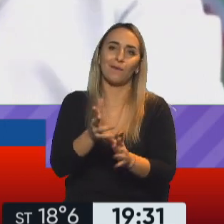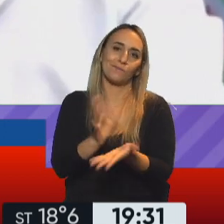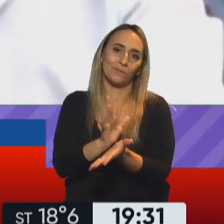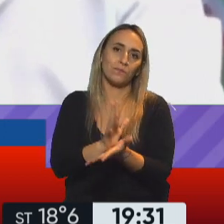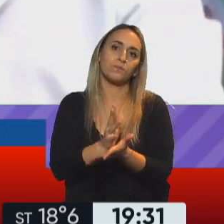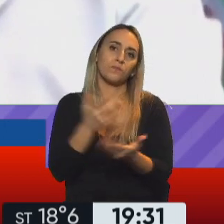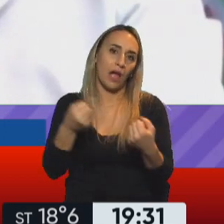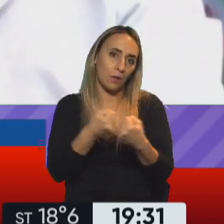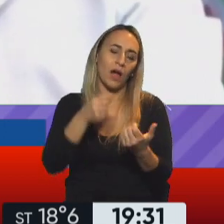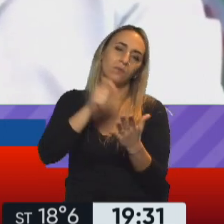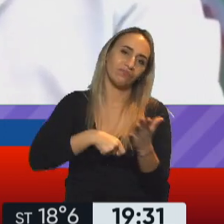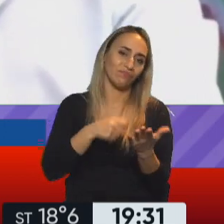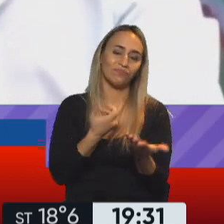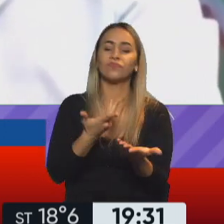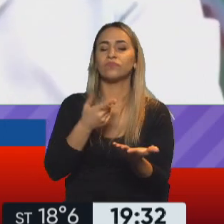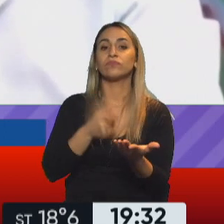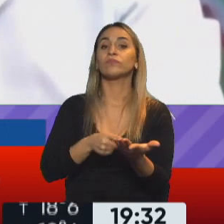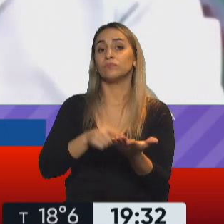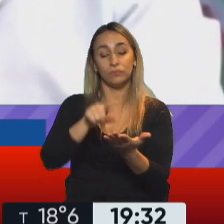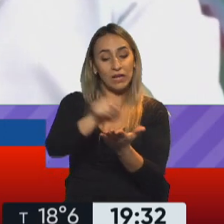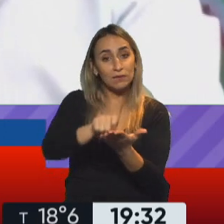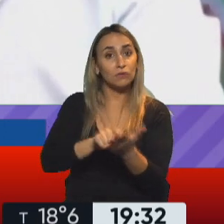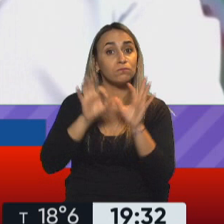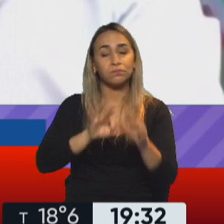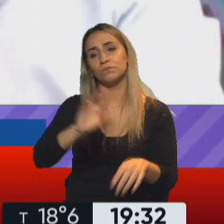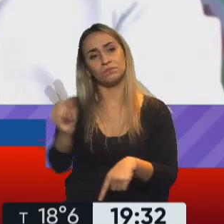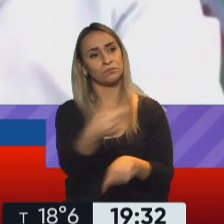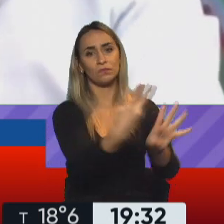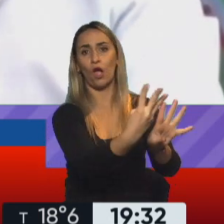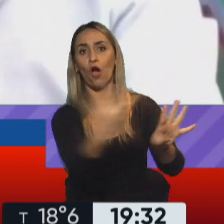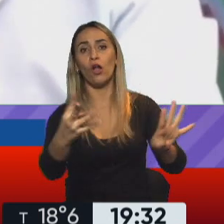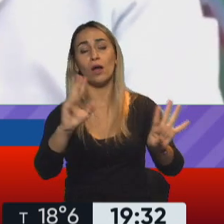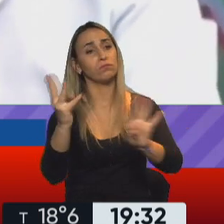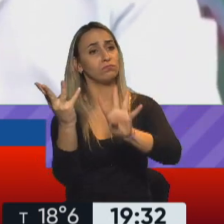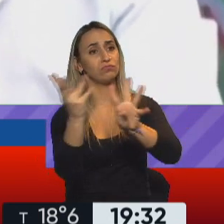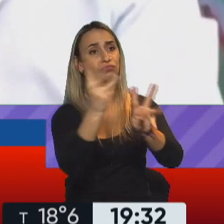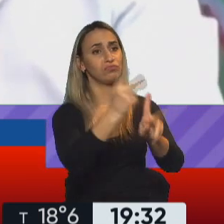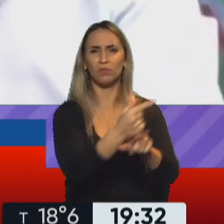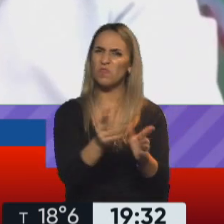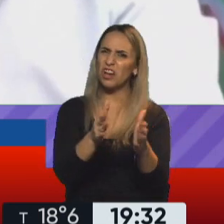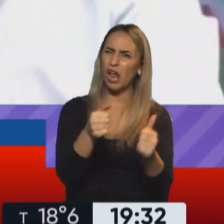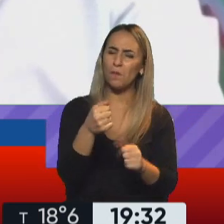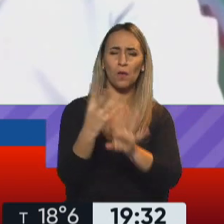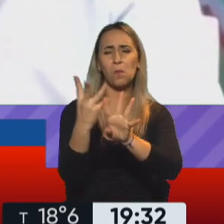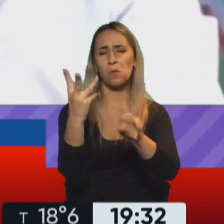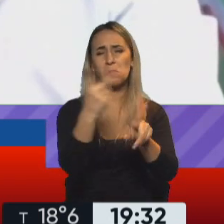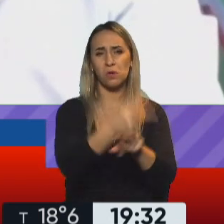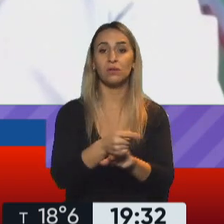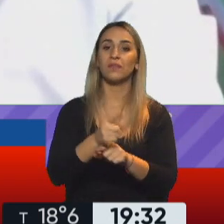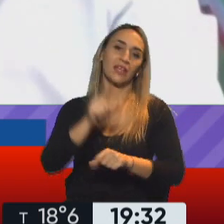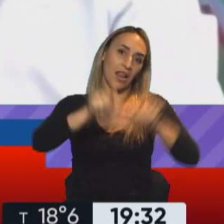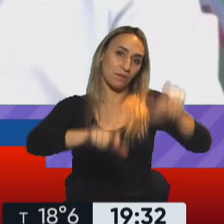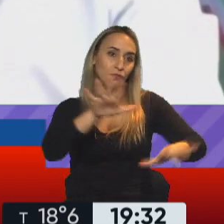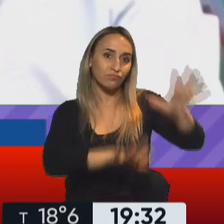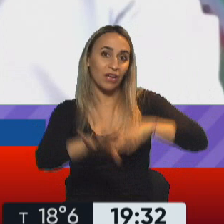envía a la cola para la vacunación. un proceso muy rápido, muy eficiente y que nuestros vacunadores los hacen con mucho cariño, con mucho afecto,